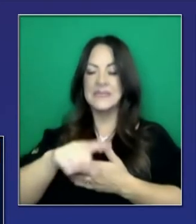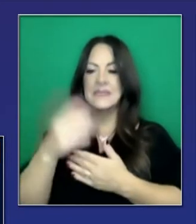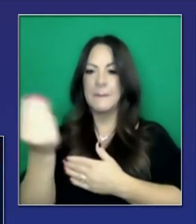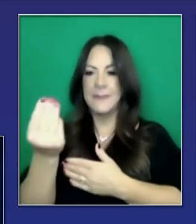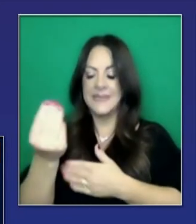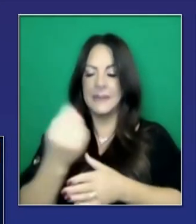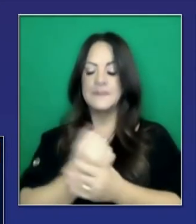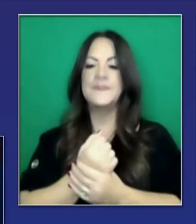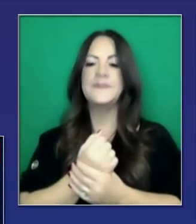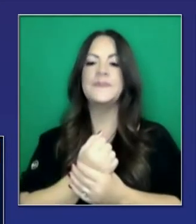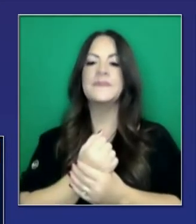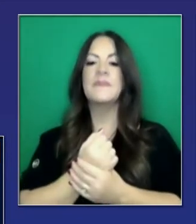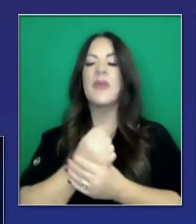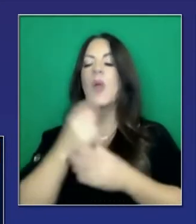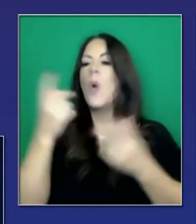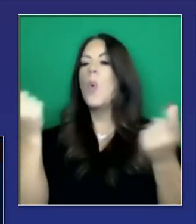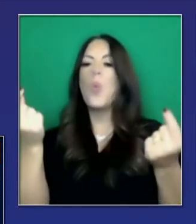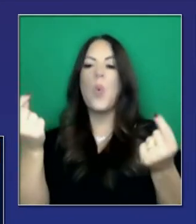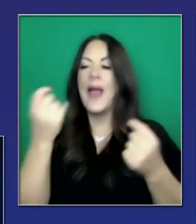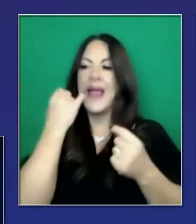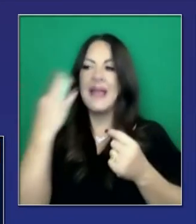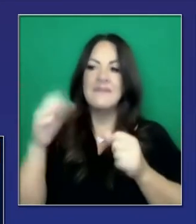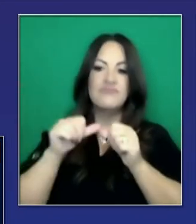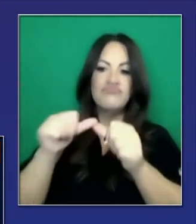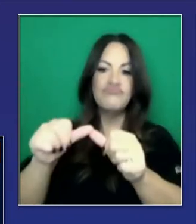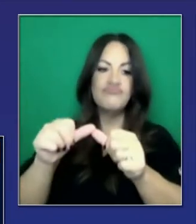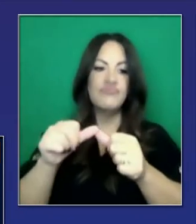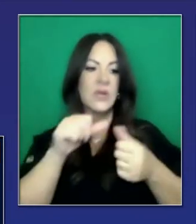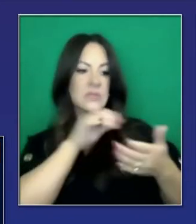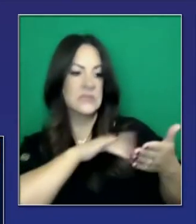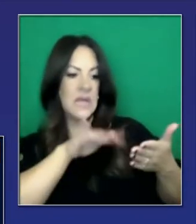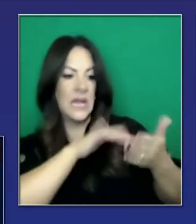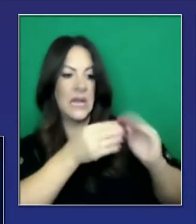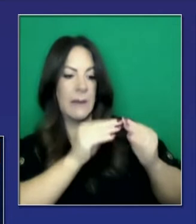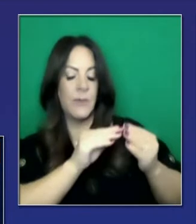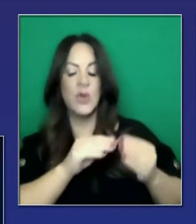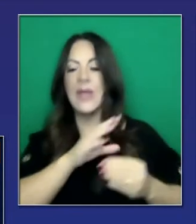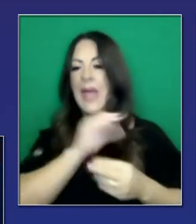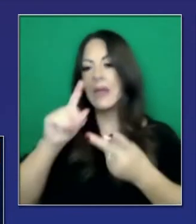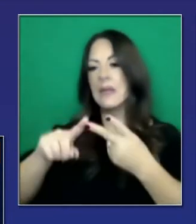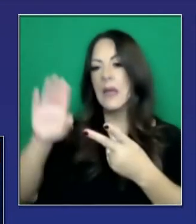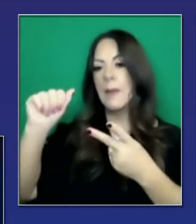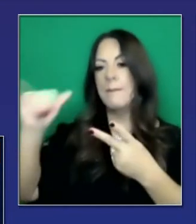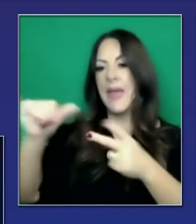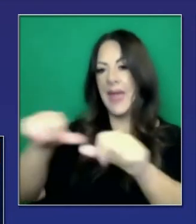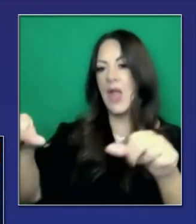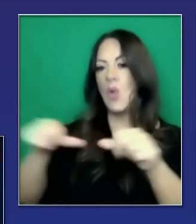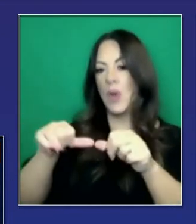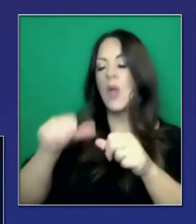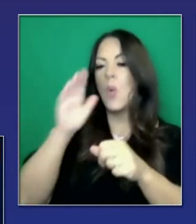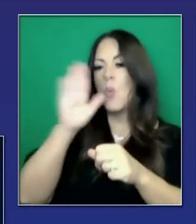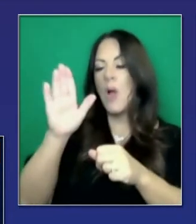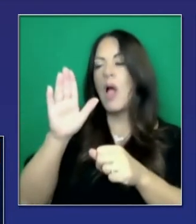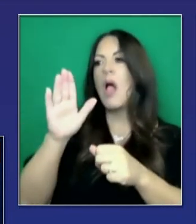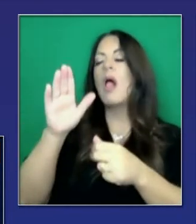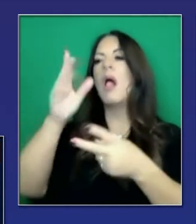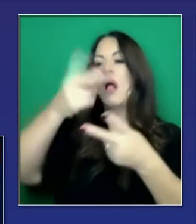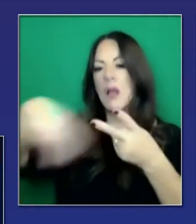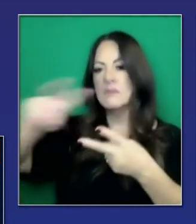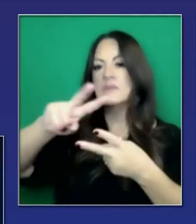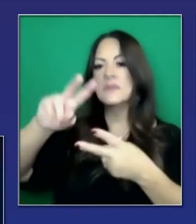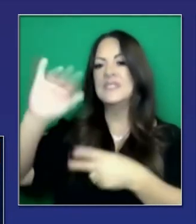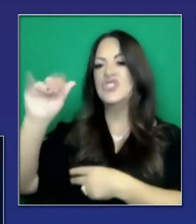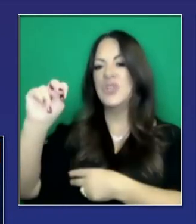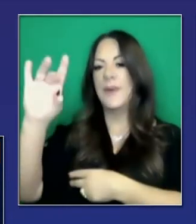En Sacramento, en esa área regional basado en nuestra proyección de cuatro semanas. Tiene área de la bahía. Una semana después, el ocho